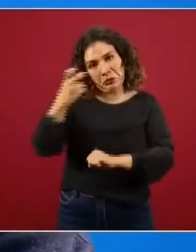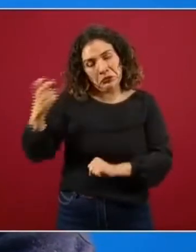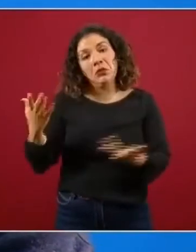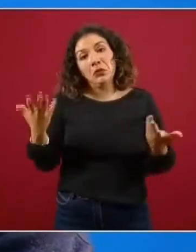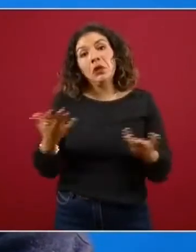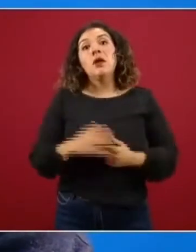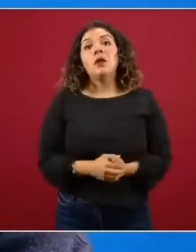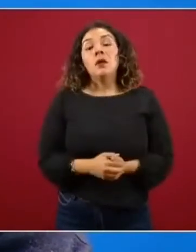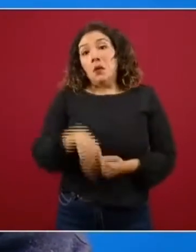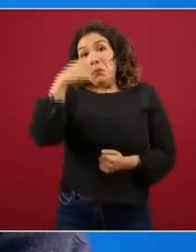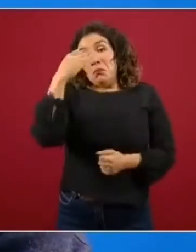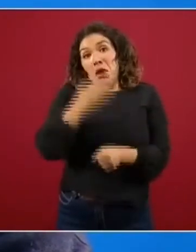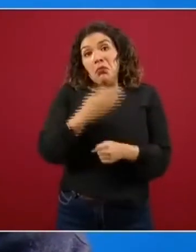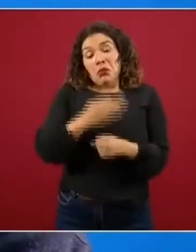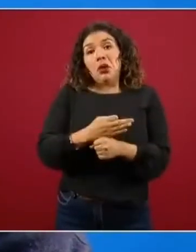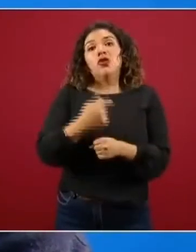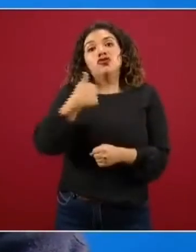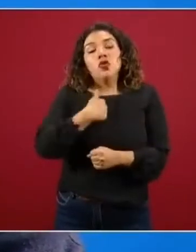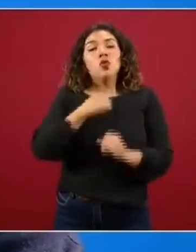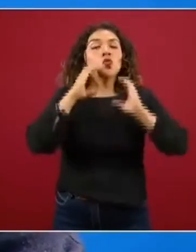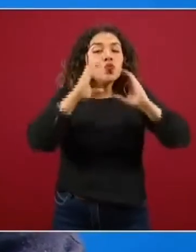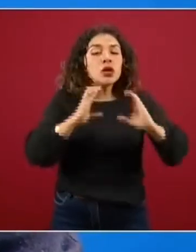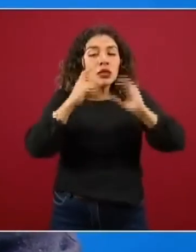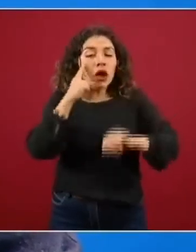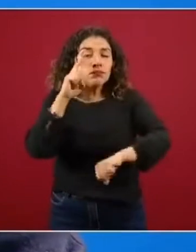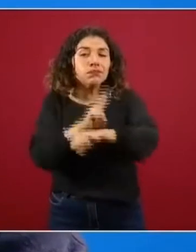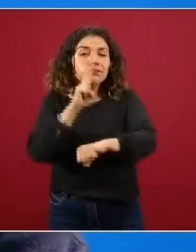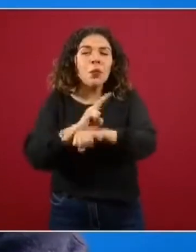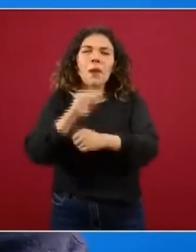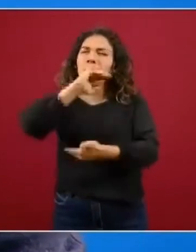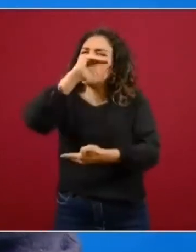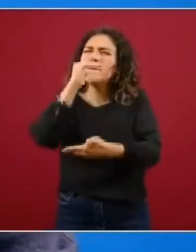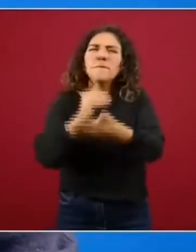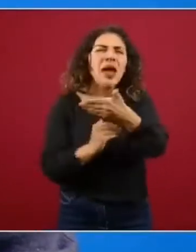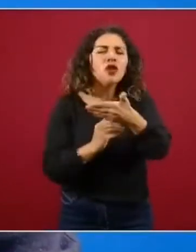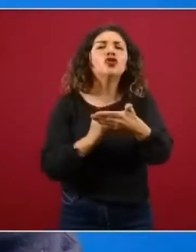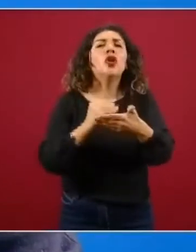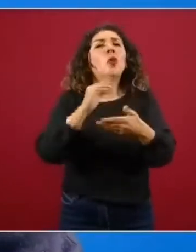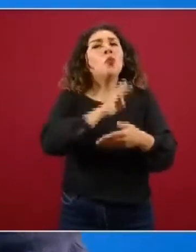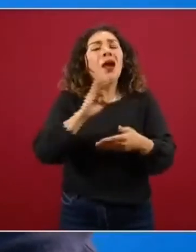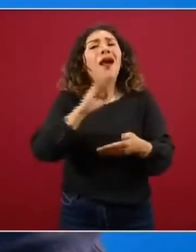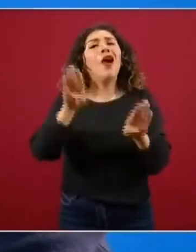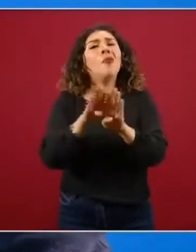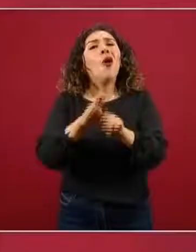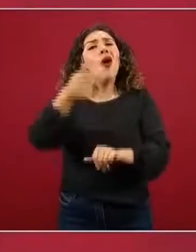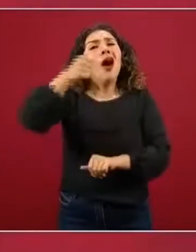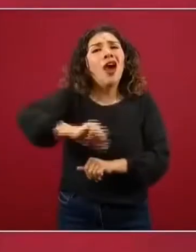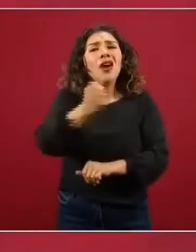que vamos a procurar que lo menos posible repitan el año completo.